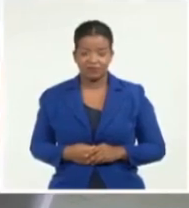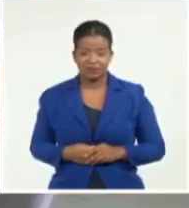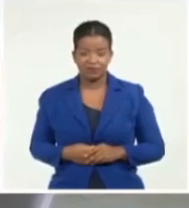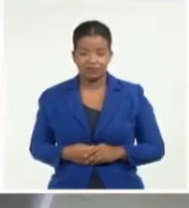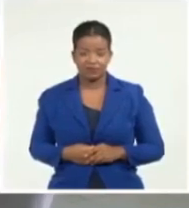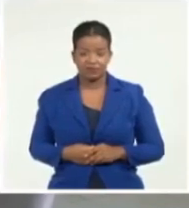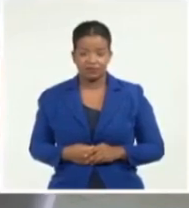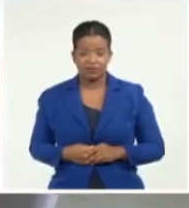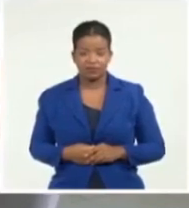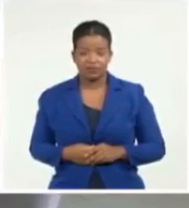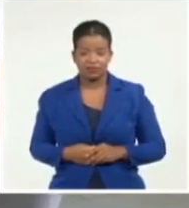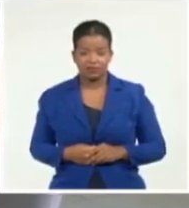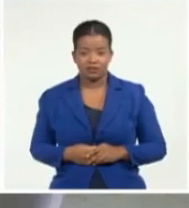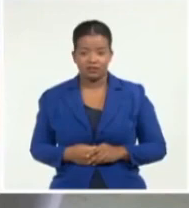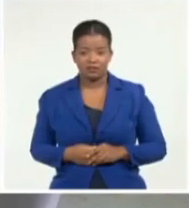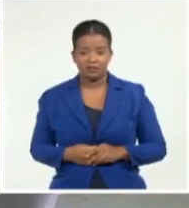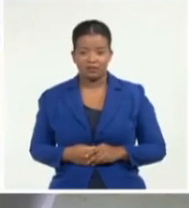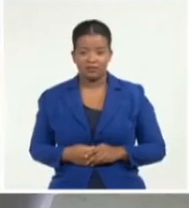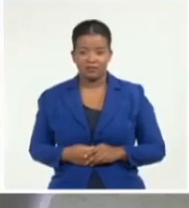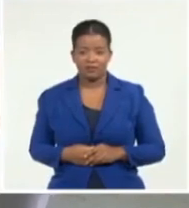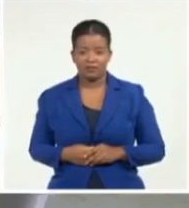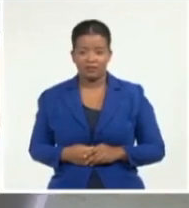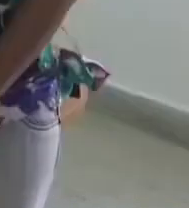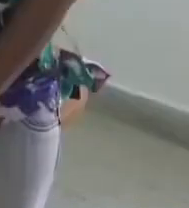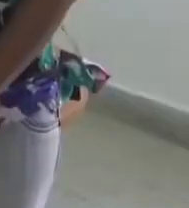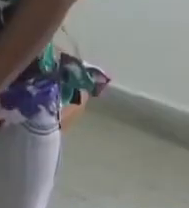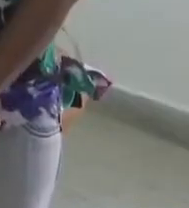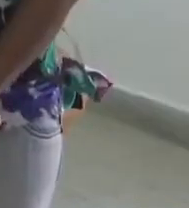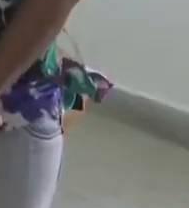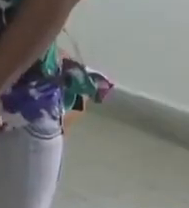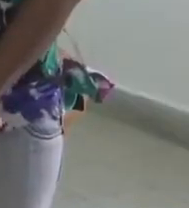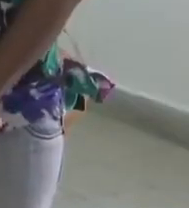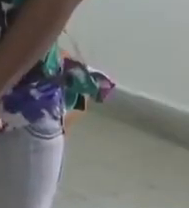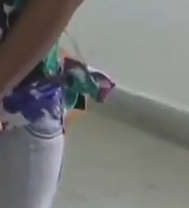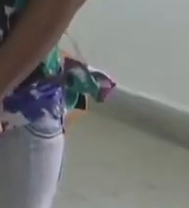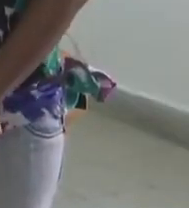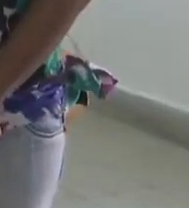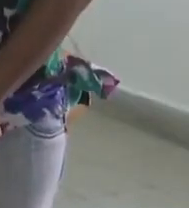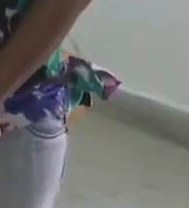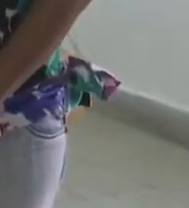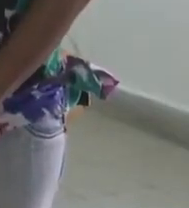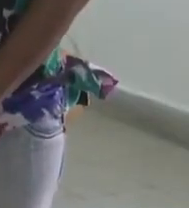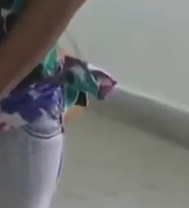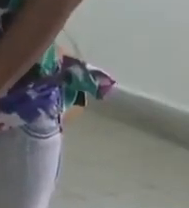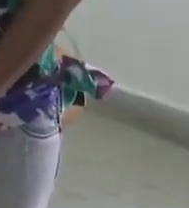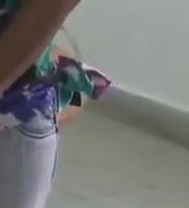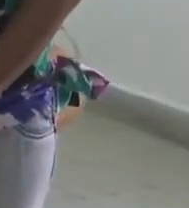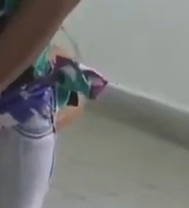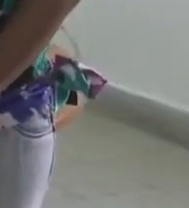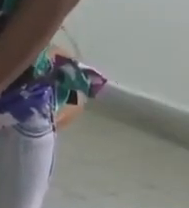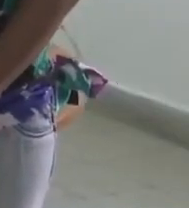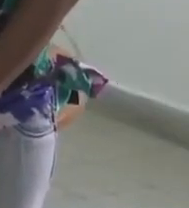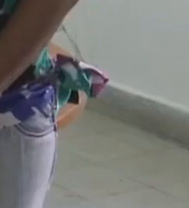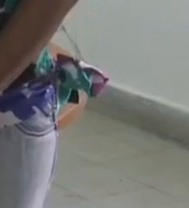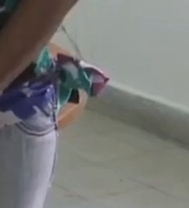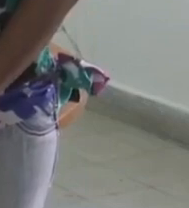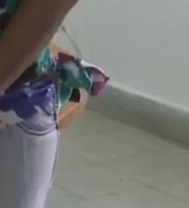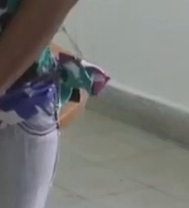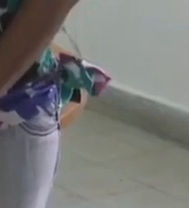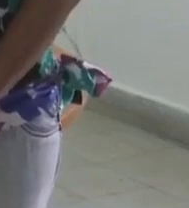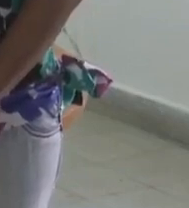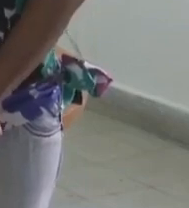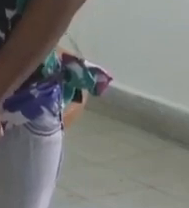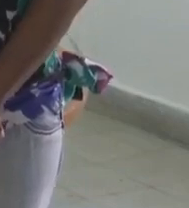discapacidad cuando desee presentar o tener a su familia o se encuentra en una situación social